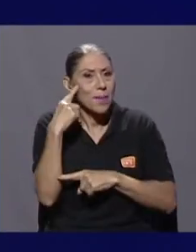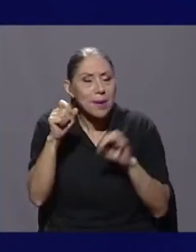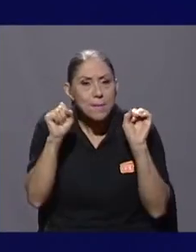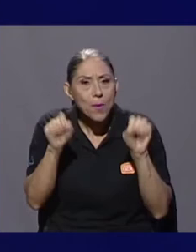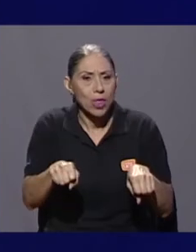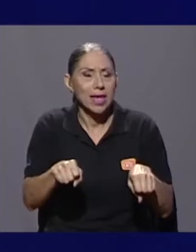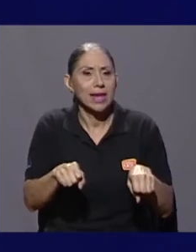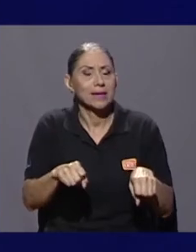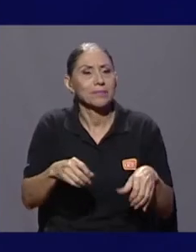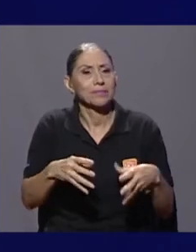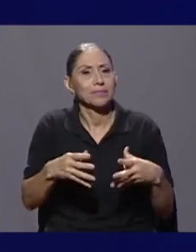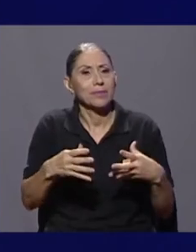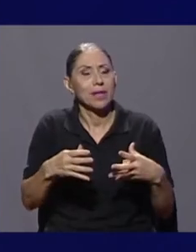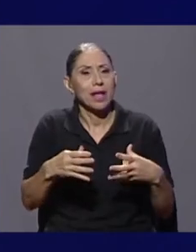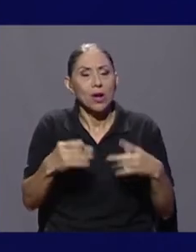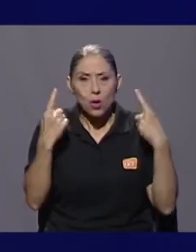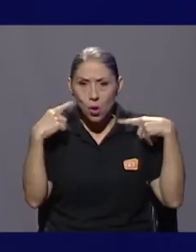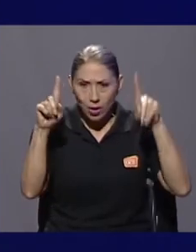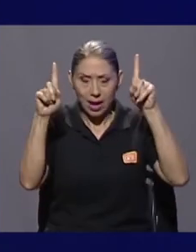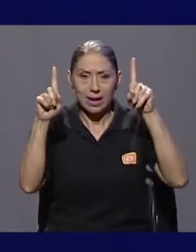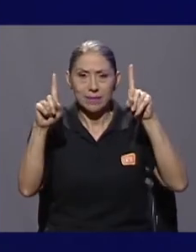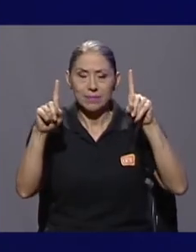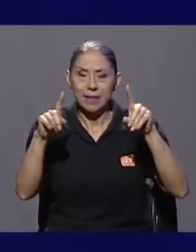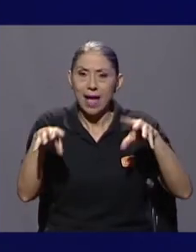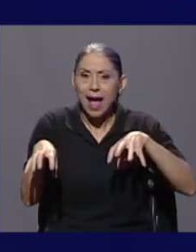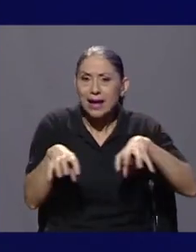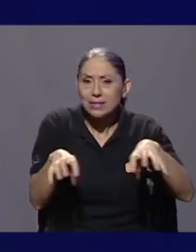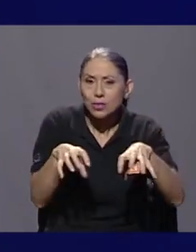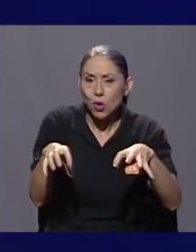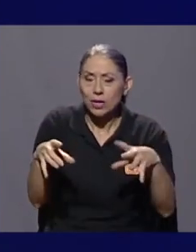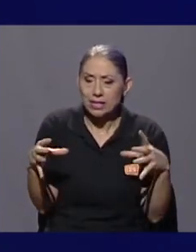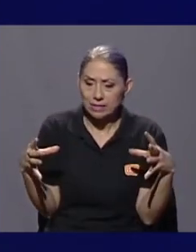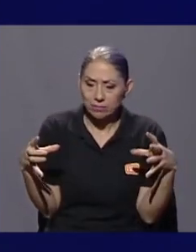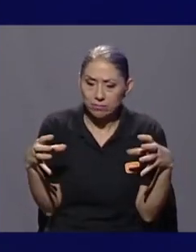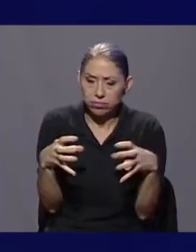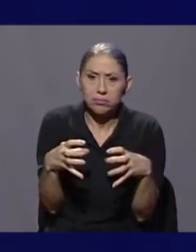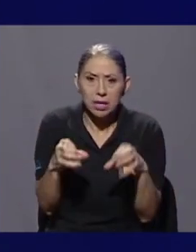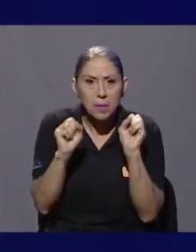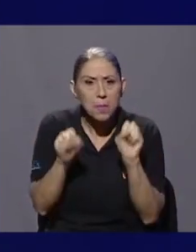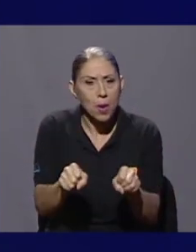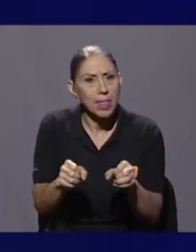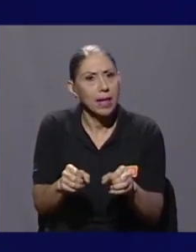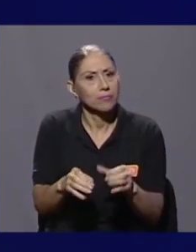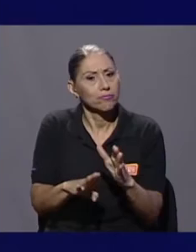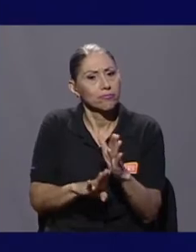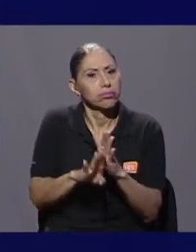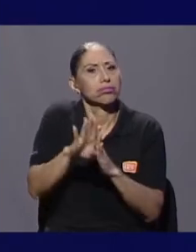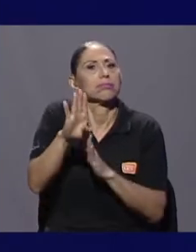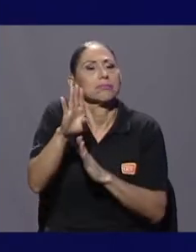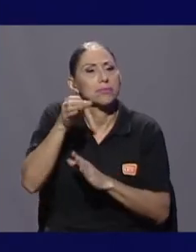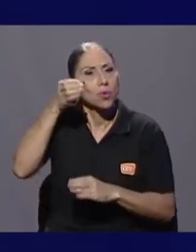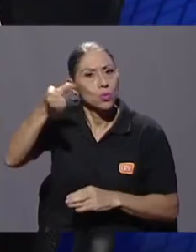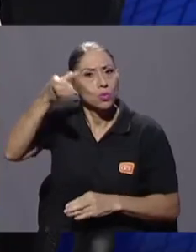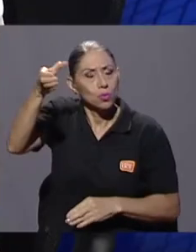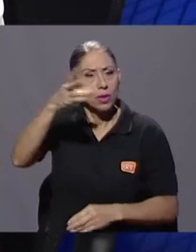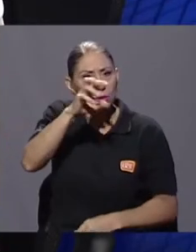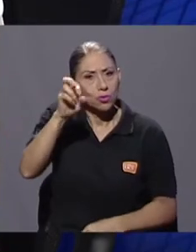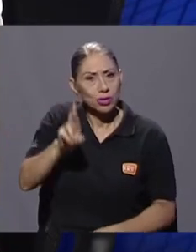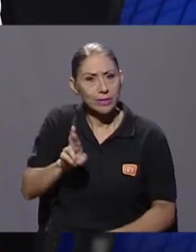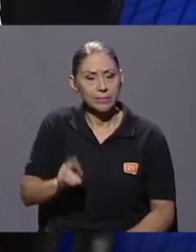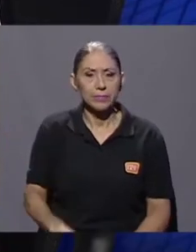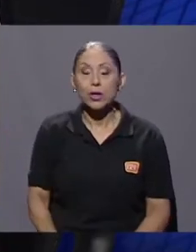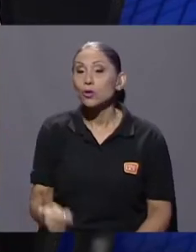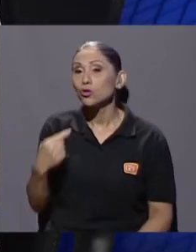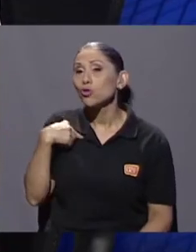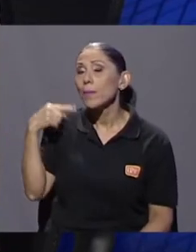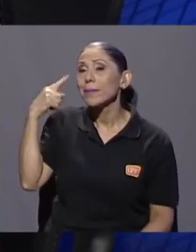en una serie de acciones que vengan y hagan crecer más el sector cultural en nuestro país? Yo pienso que la